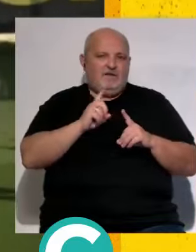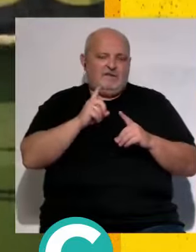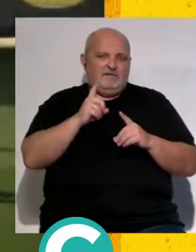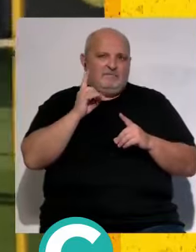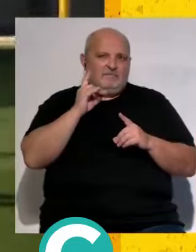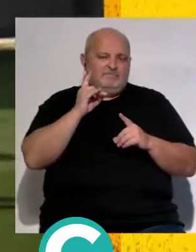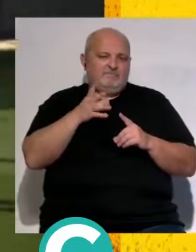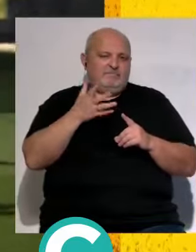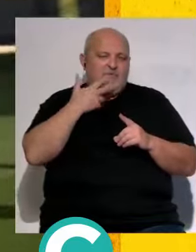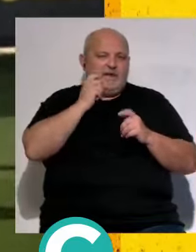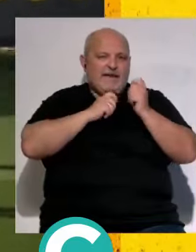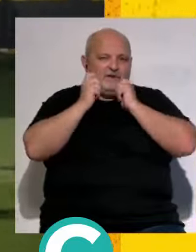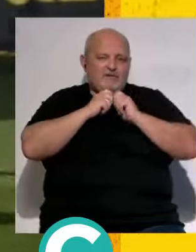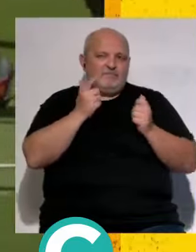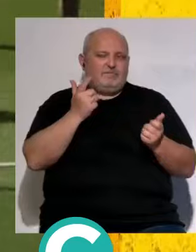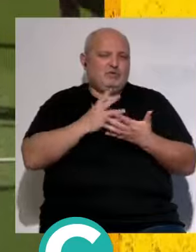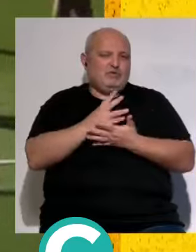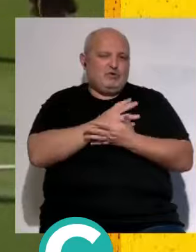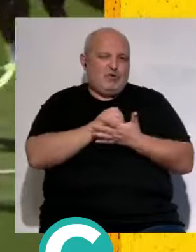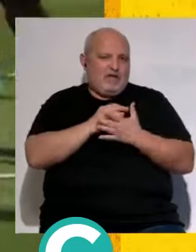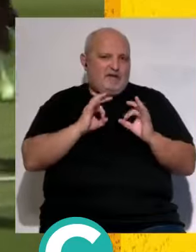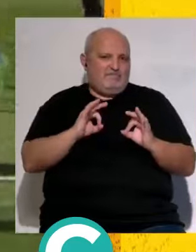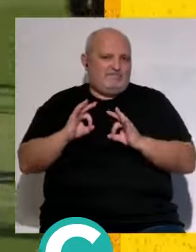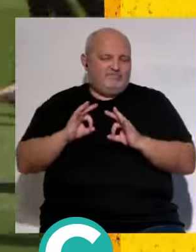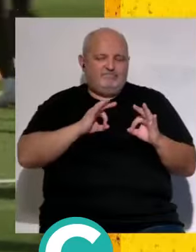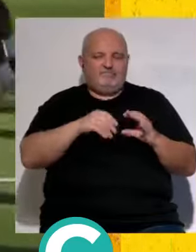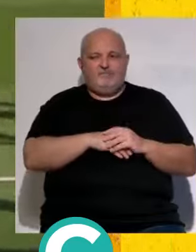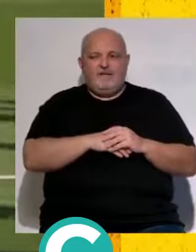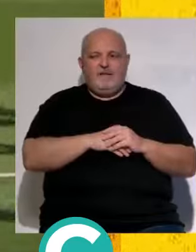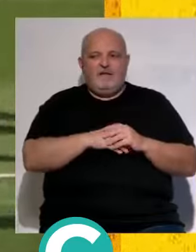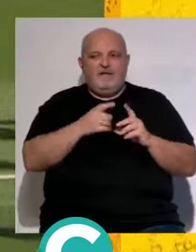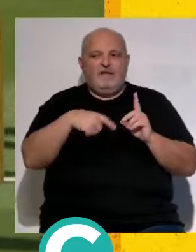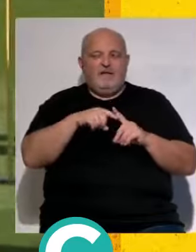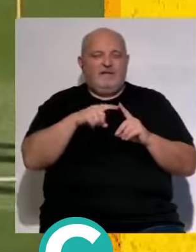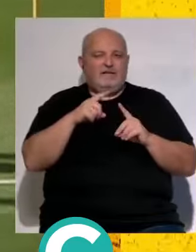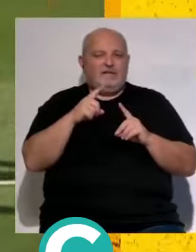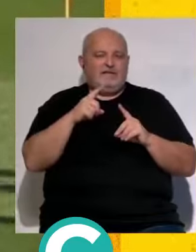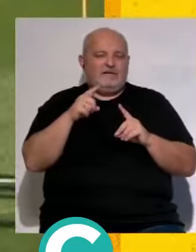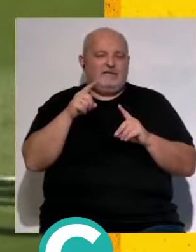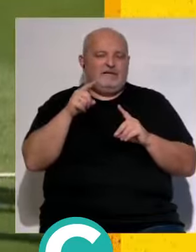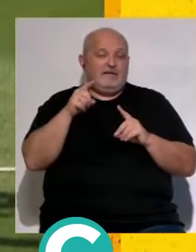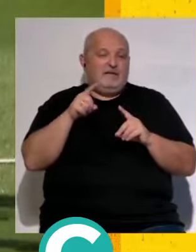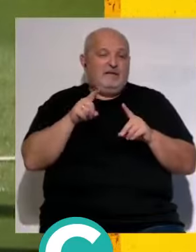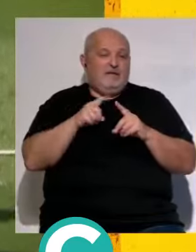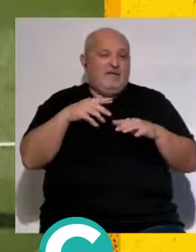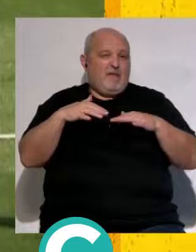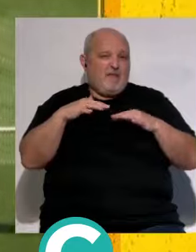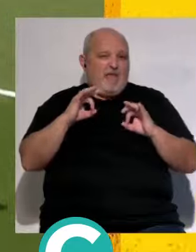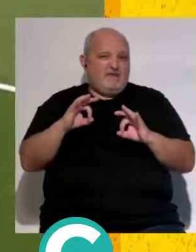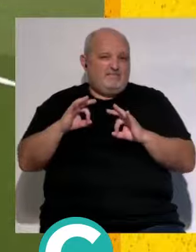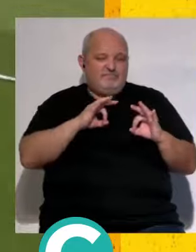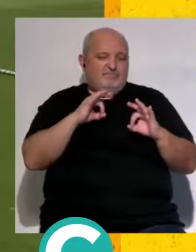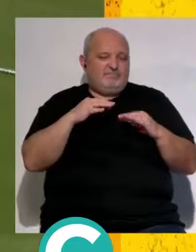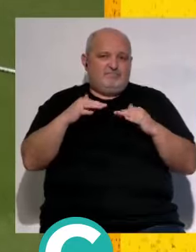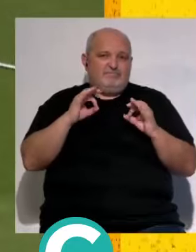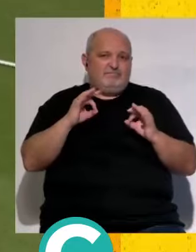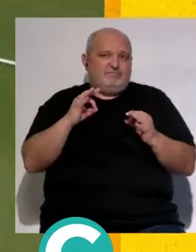verdad que no por el cariño y por todo la verdad que si hago él seguramente no lo celebro bueno son dinámicas la verdad son